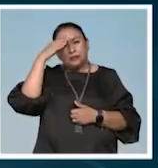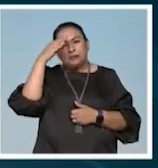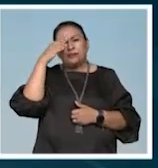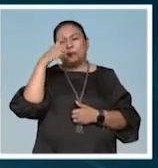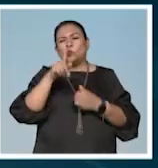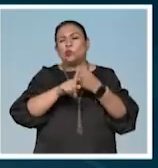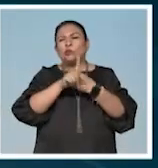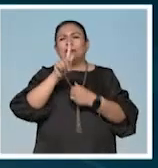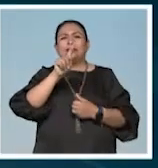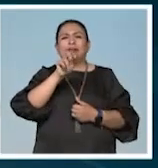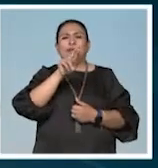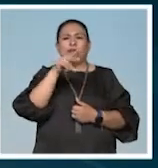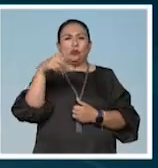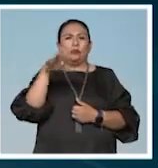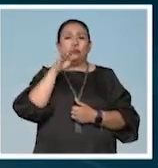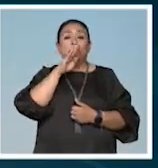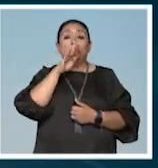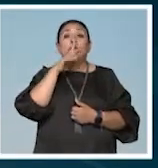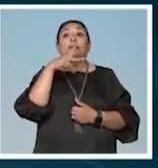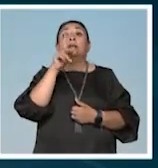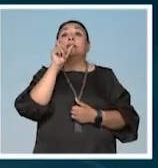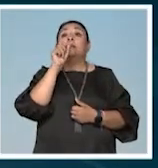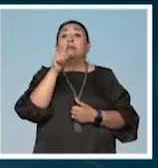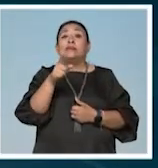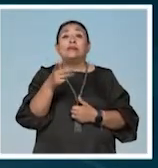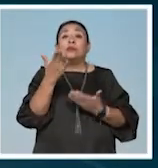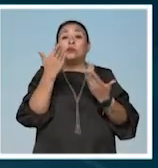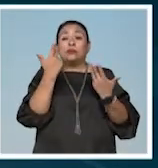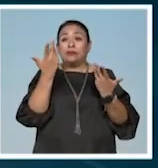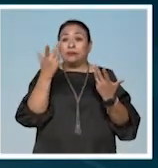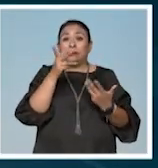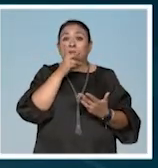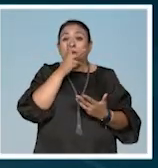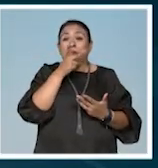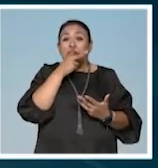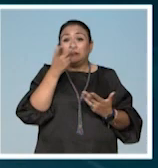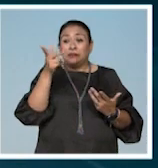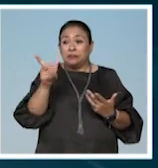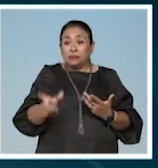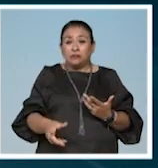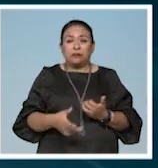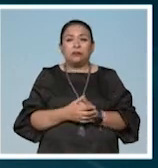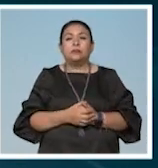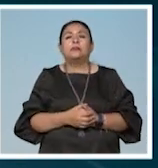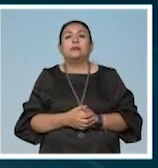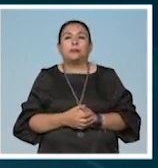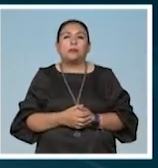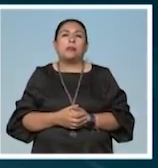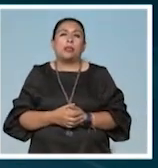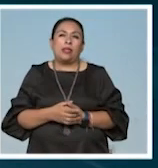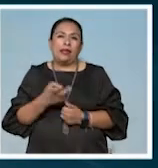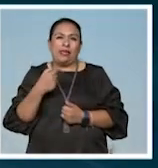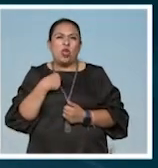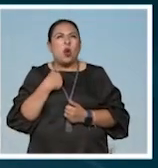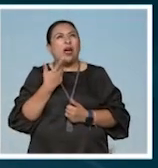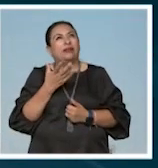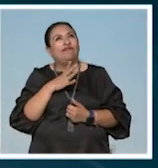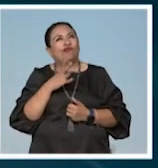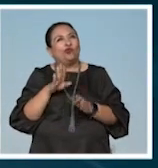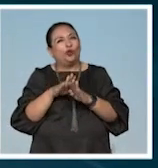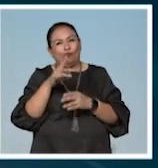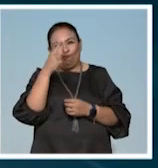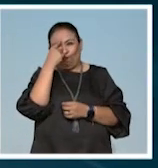los tormentos de Teresa su madre pero también con la ausencia de la figura paterna Podría decir que tengo esta manía de